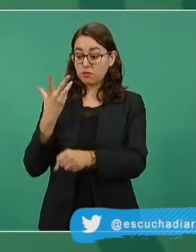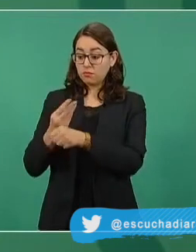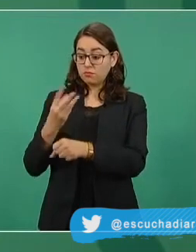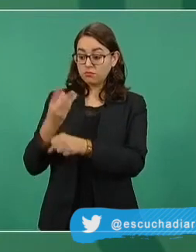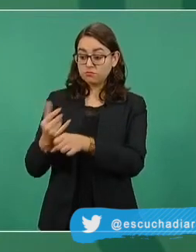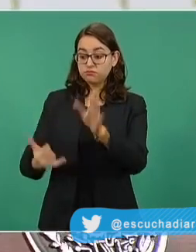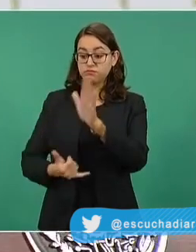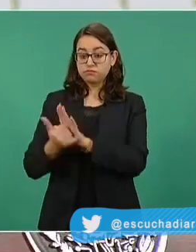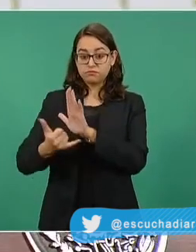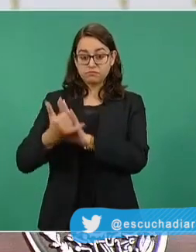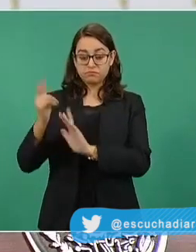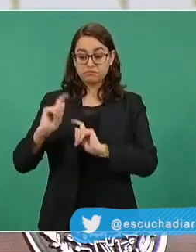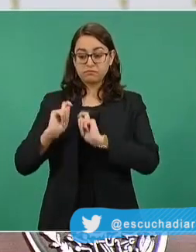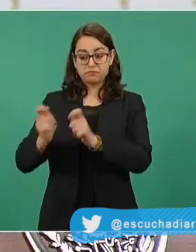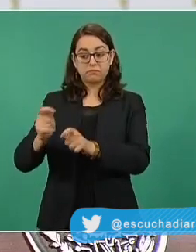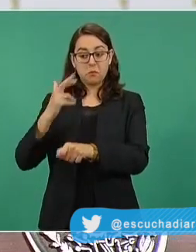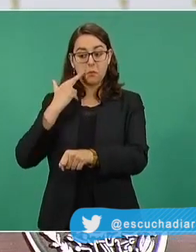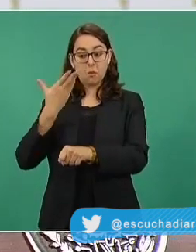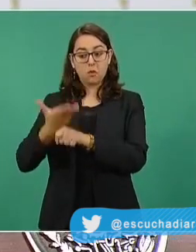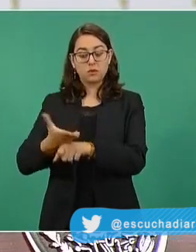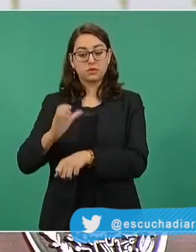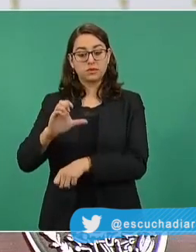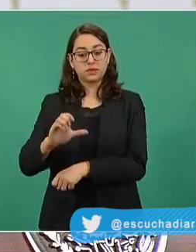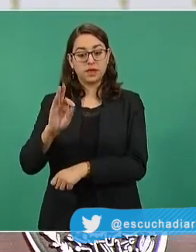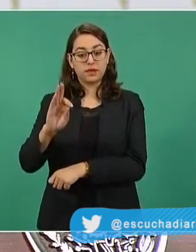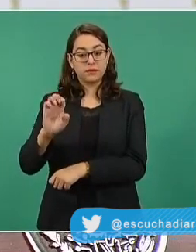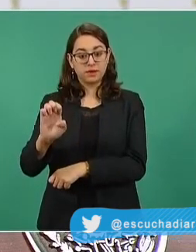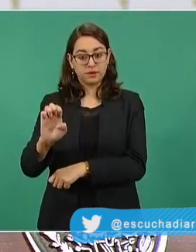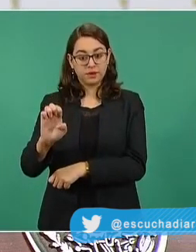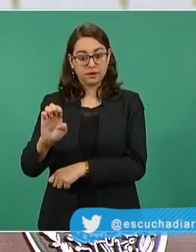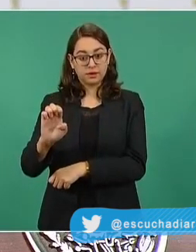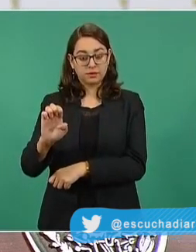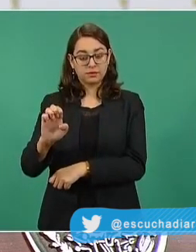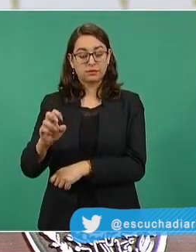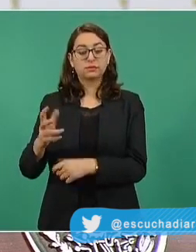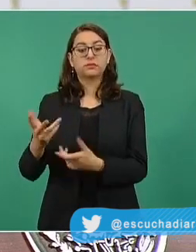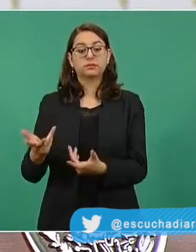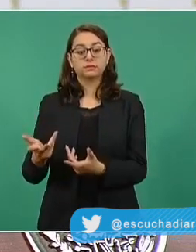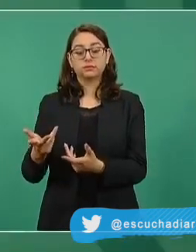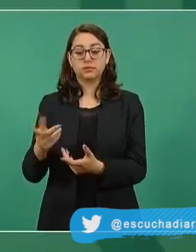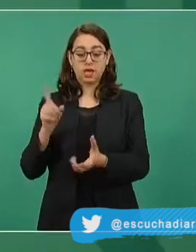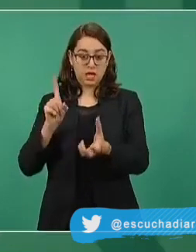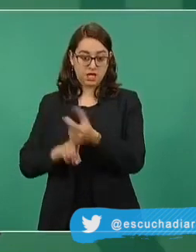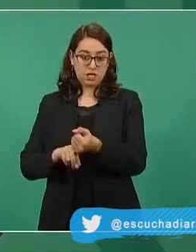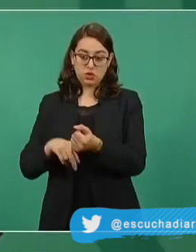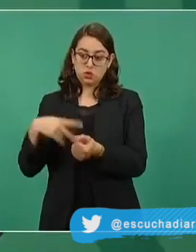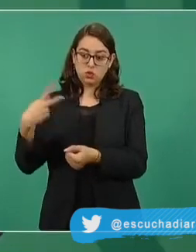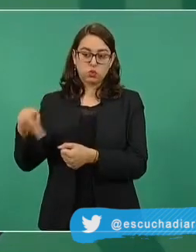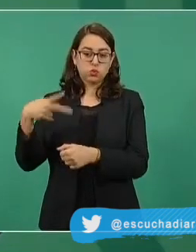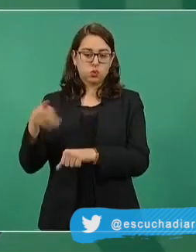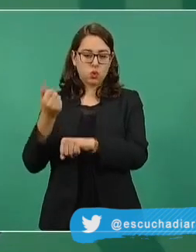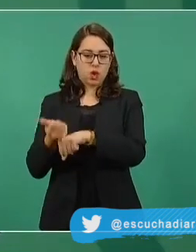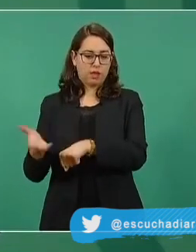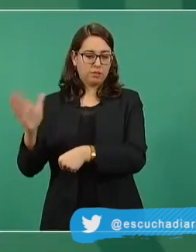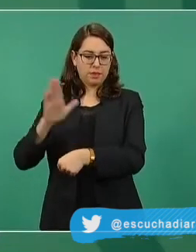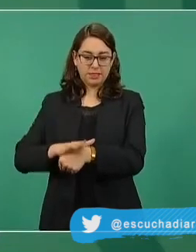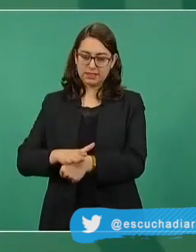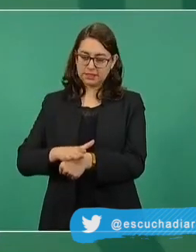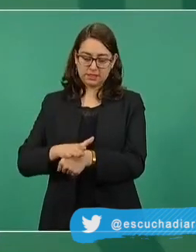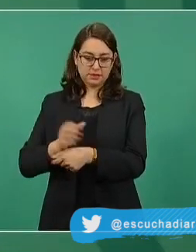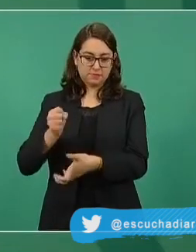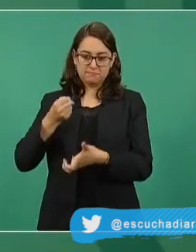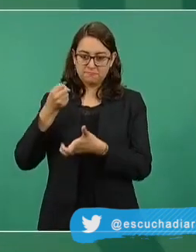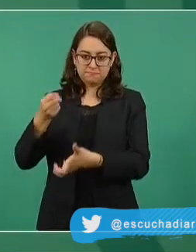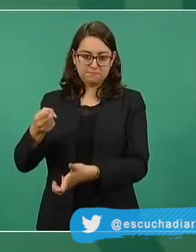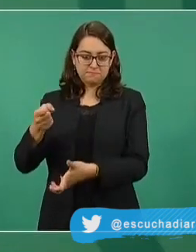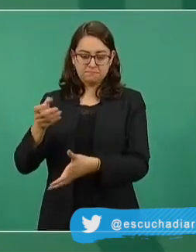Finalmente, el presidente da una primicia y anuncia que la nueva refinería de Dos Bocas se llamará refinería Olmeca en homenaje a